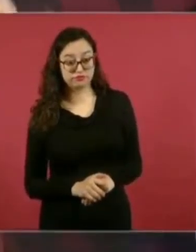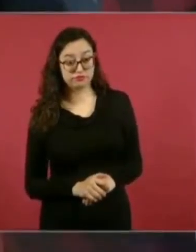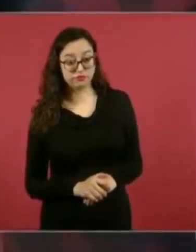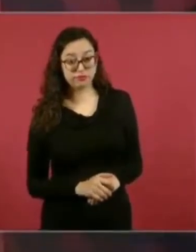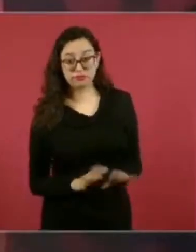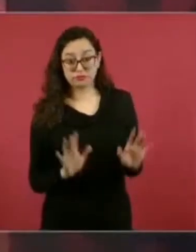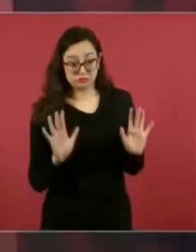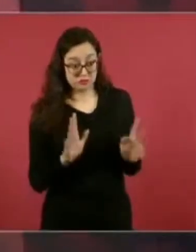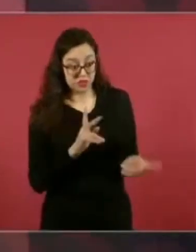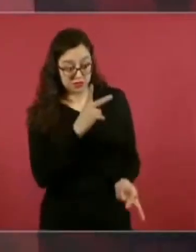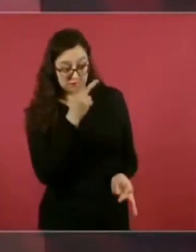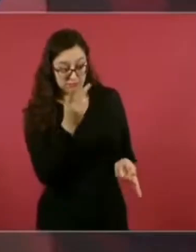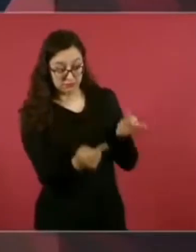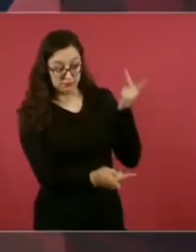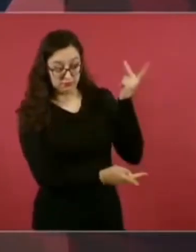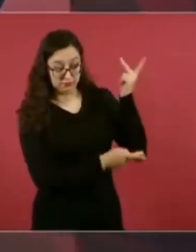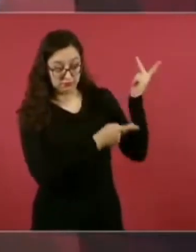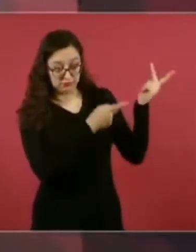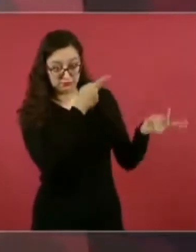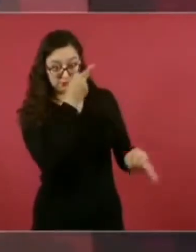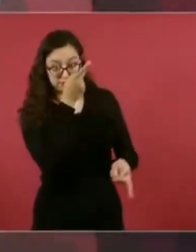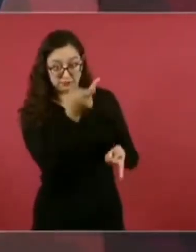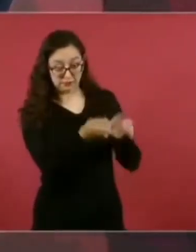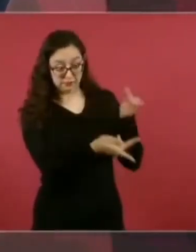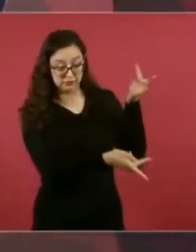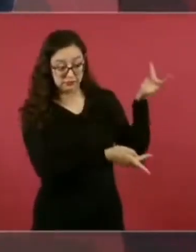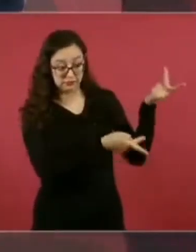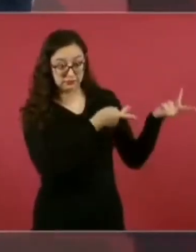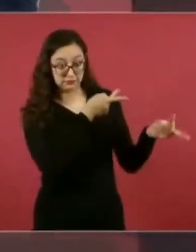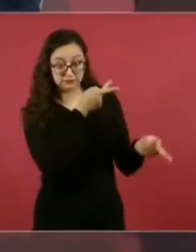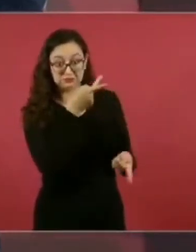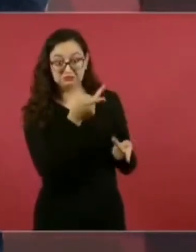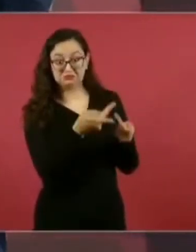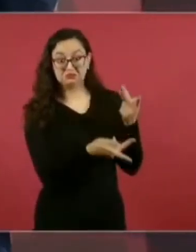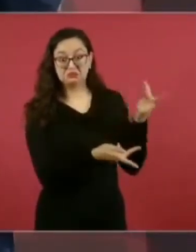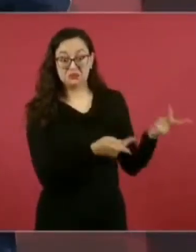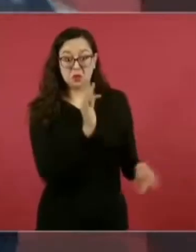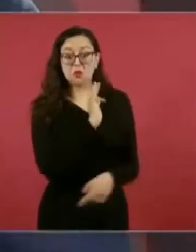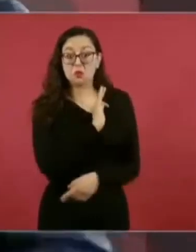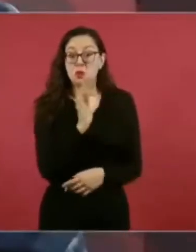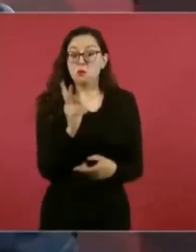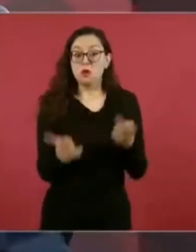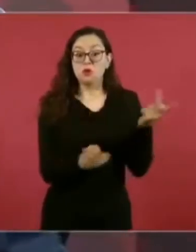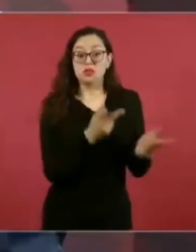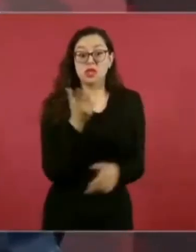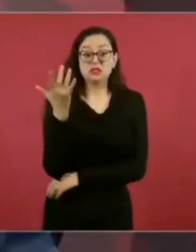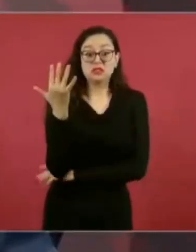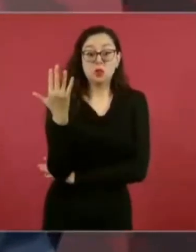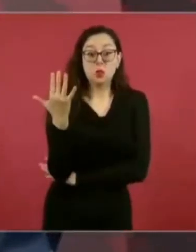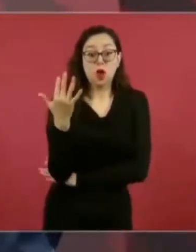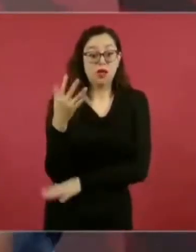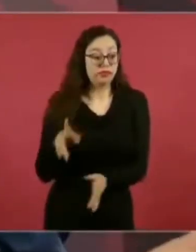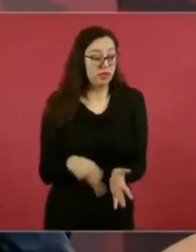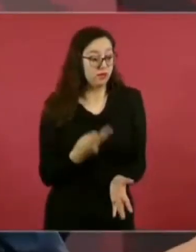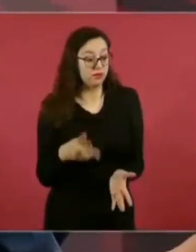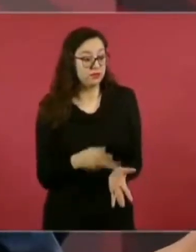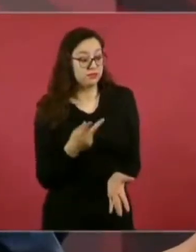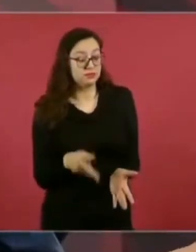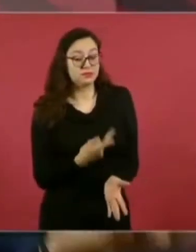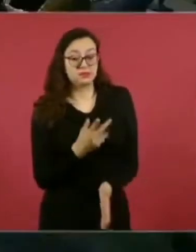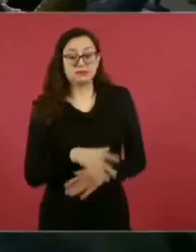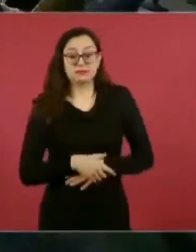Y así, creo que salen como 50 preguntas.